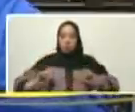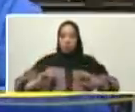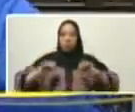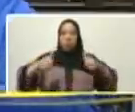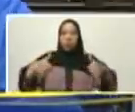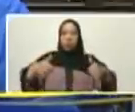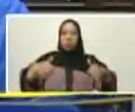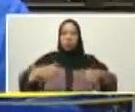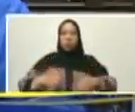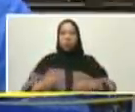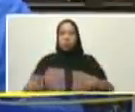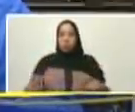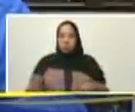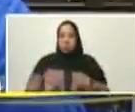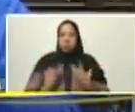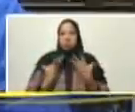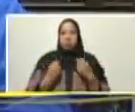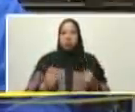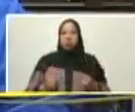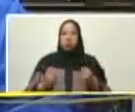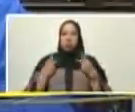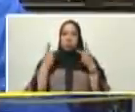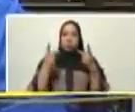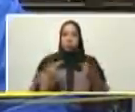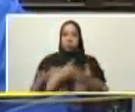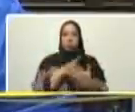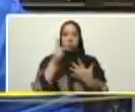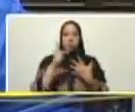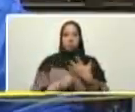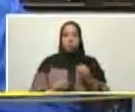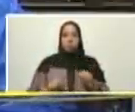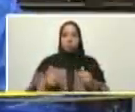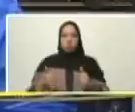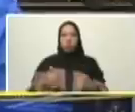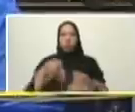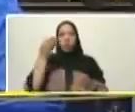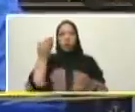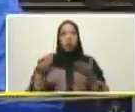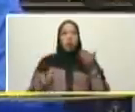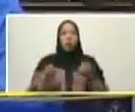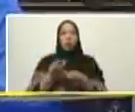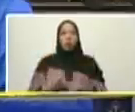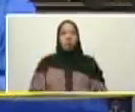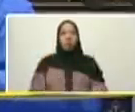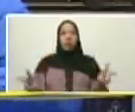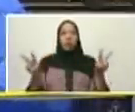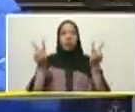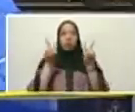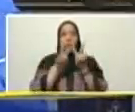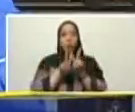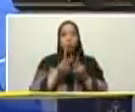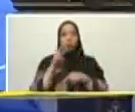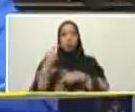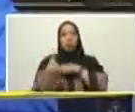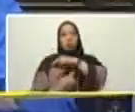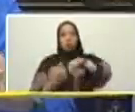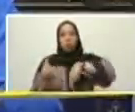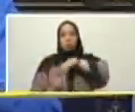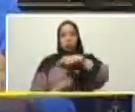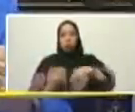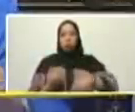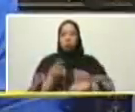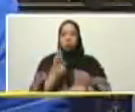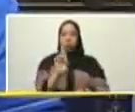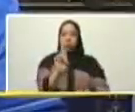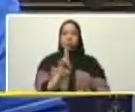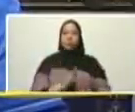del espíritu original del proyecto original de la moral del amor y en la R de revolucionarlo todo de